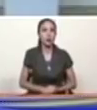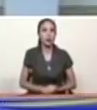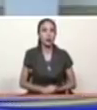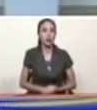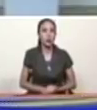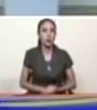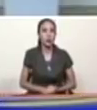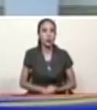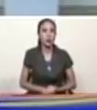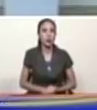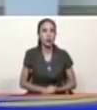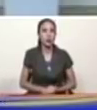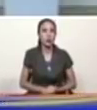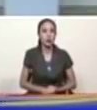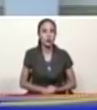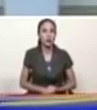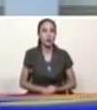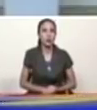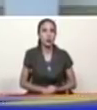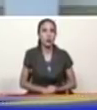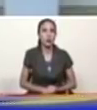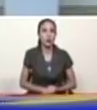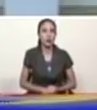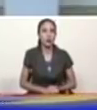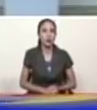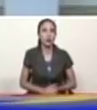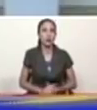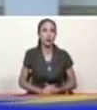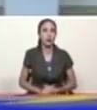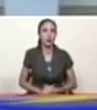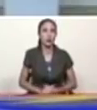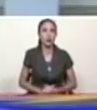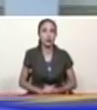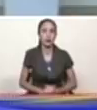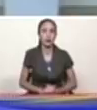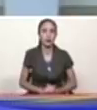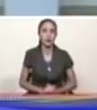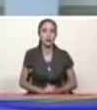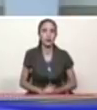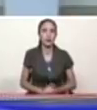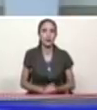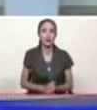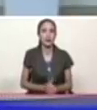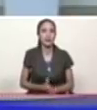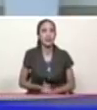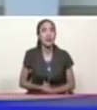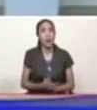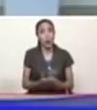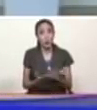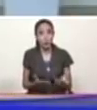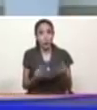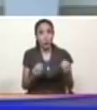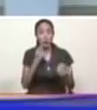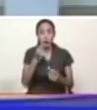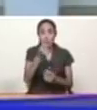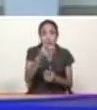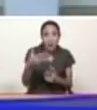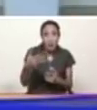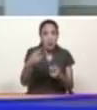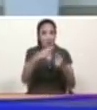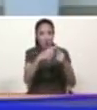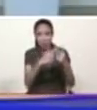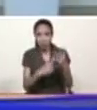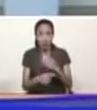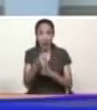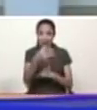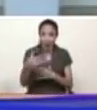lograr la autosuficiencia nuevamente de la semilla nacional producir toda la semilla nacional de todo el